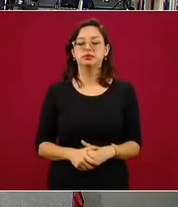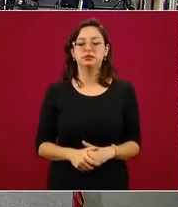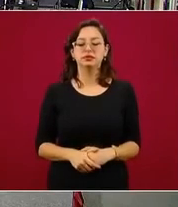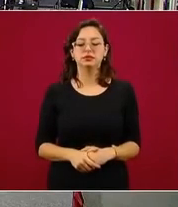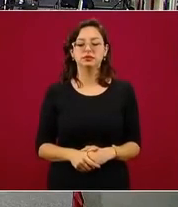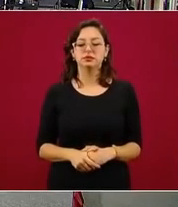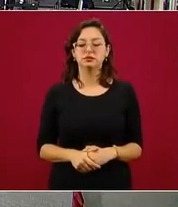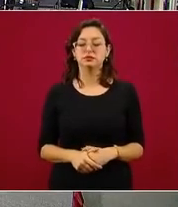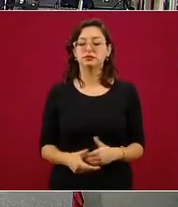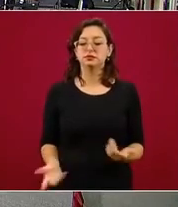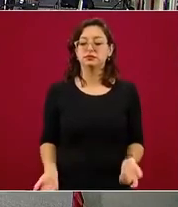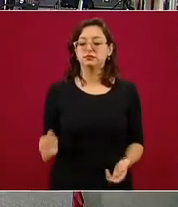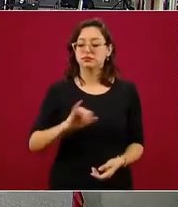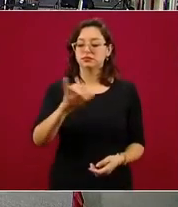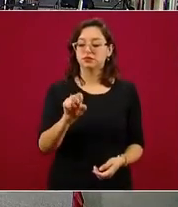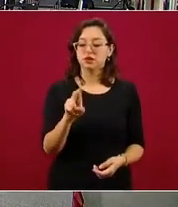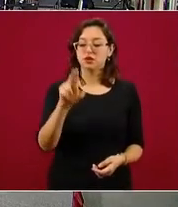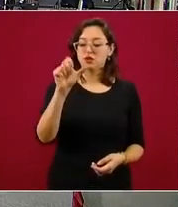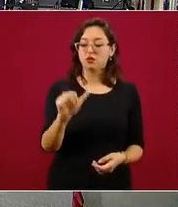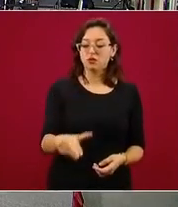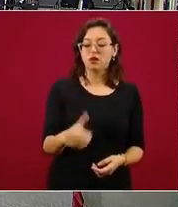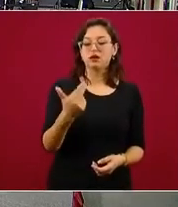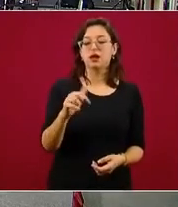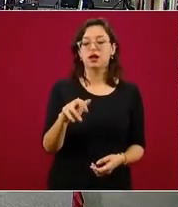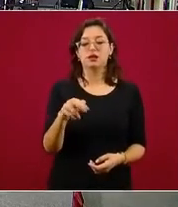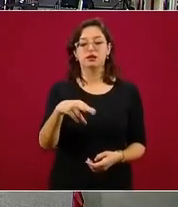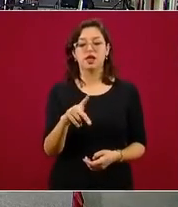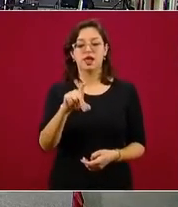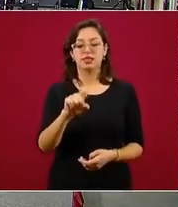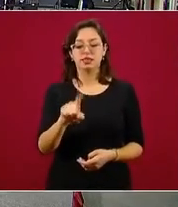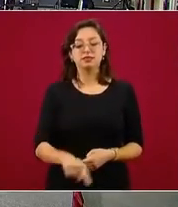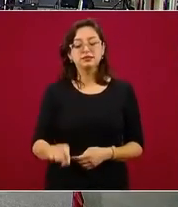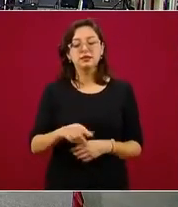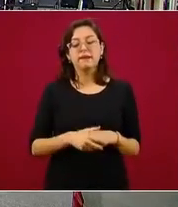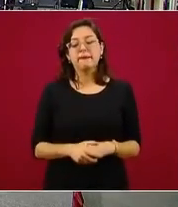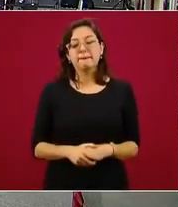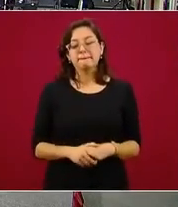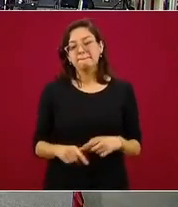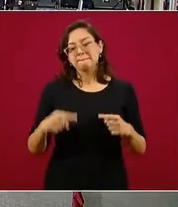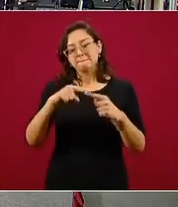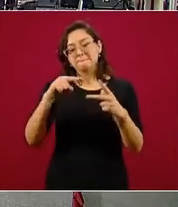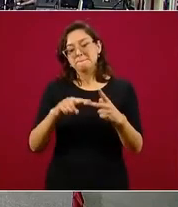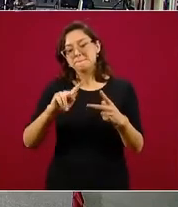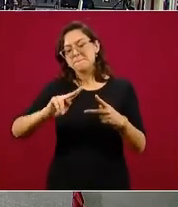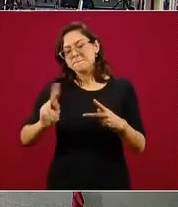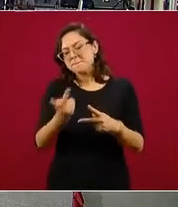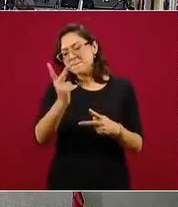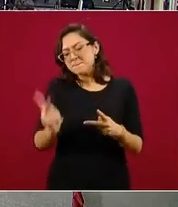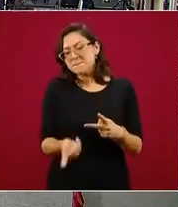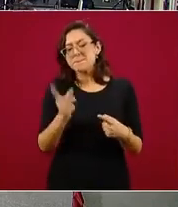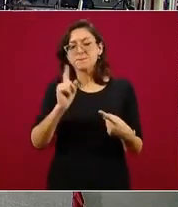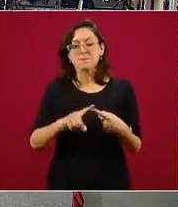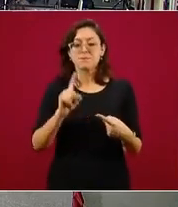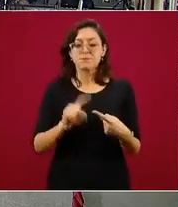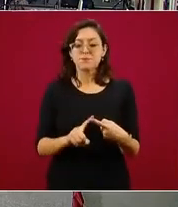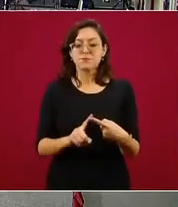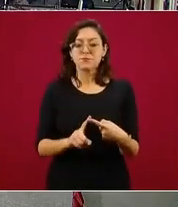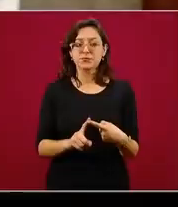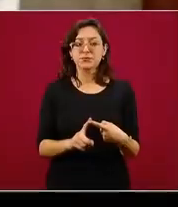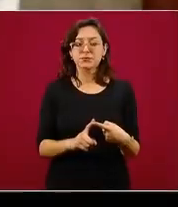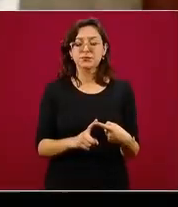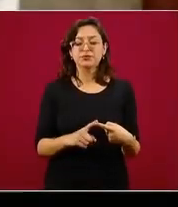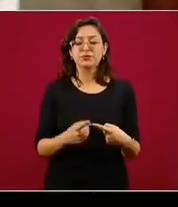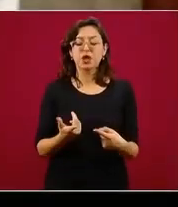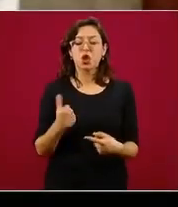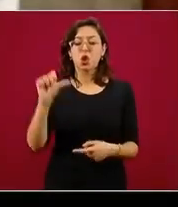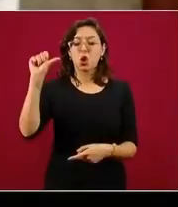tardes. Juan Hernández, de Perico Basta, de Grupo Cantón. Son dos preguntas. La primera, saber su opinión referente a lo que dio a conocer hoy la